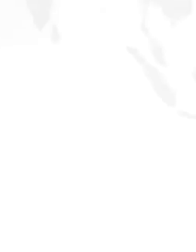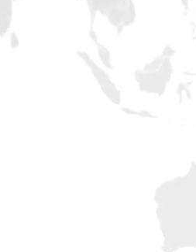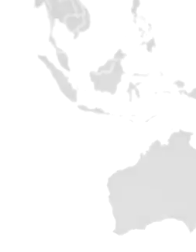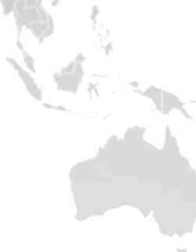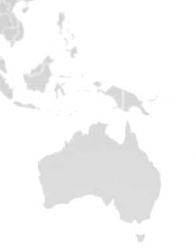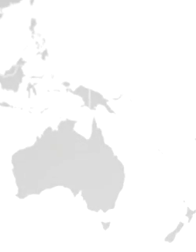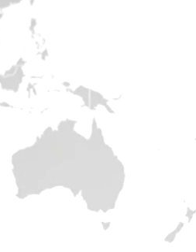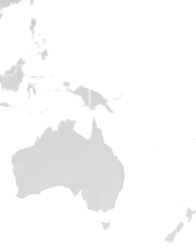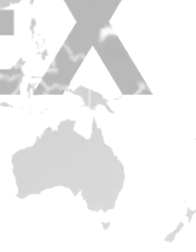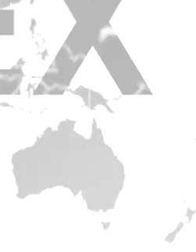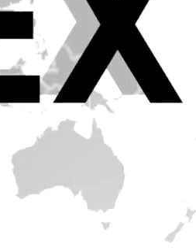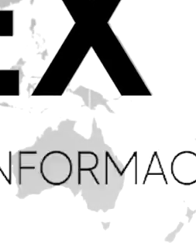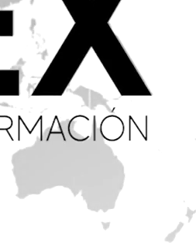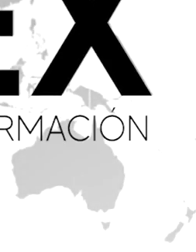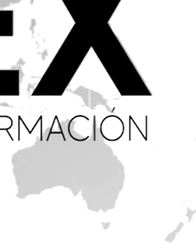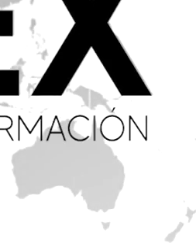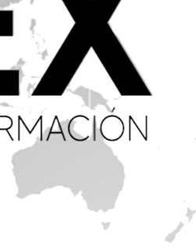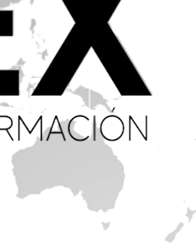programa.